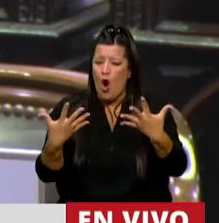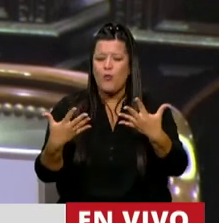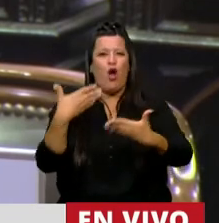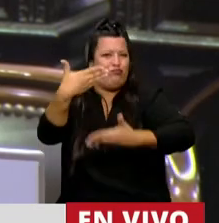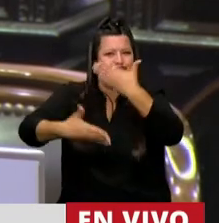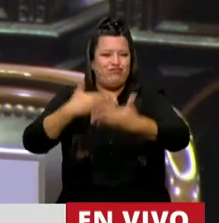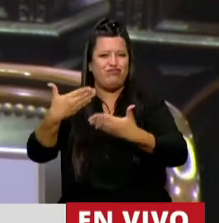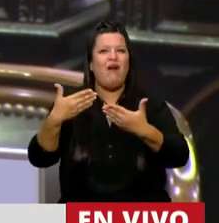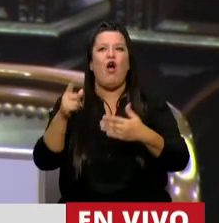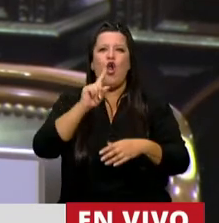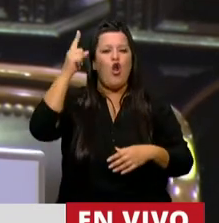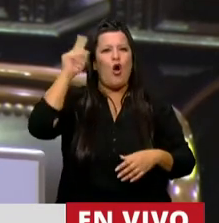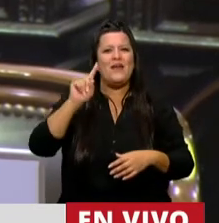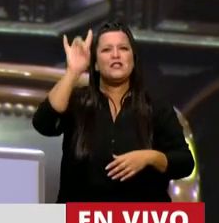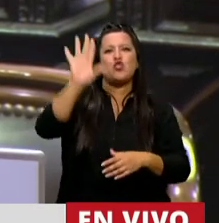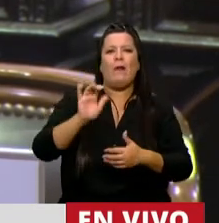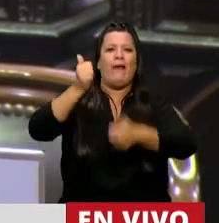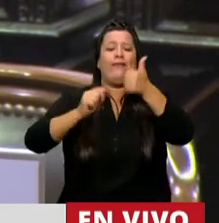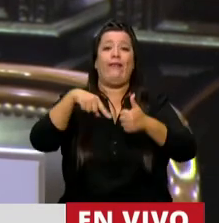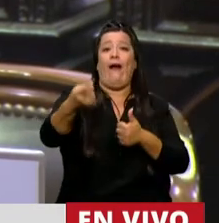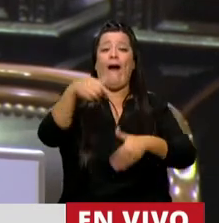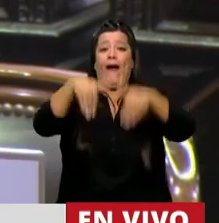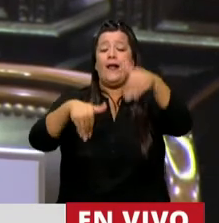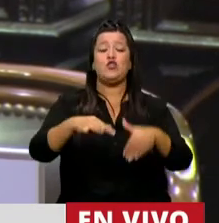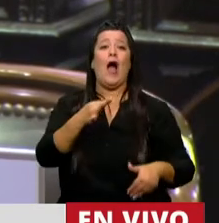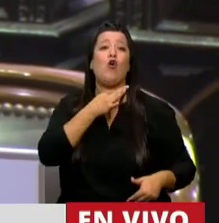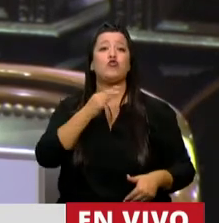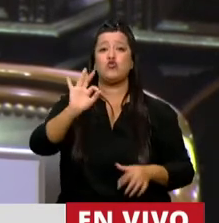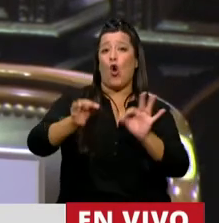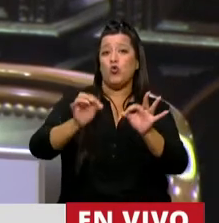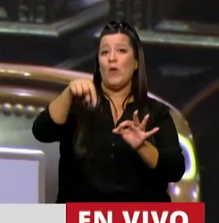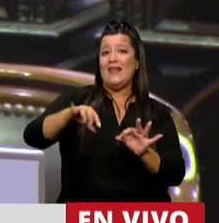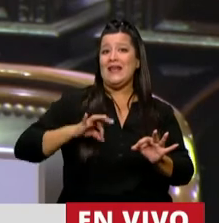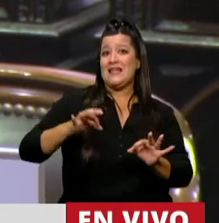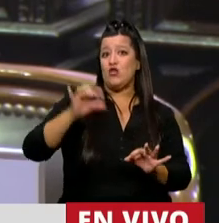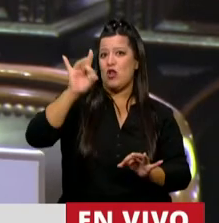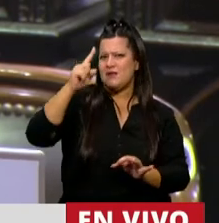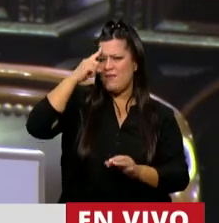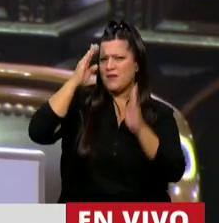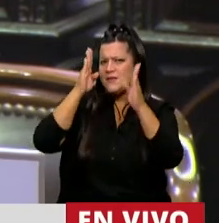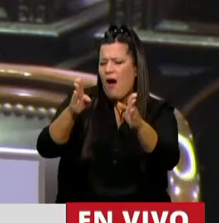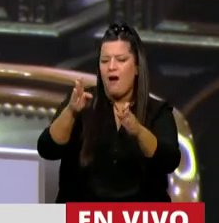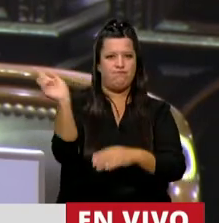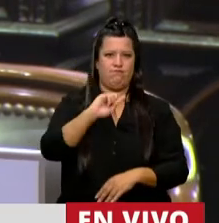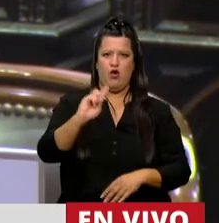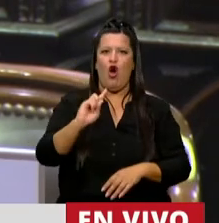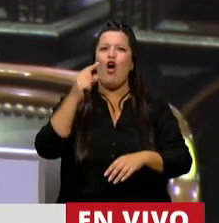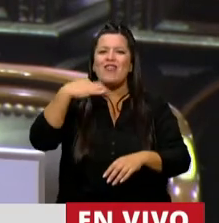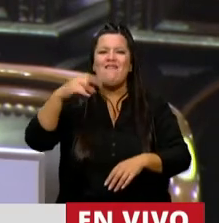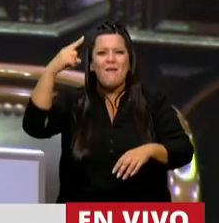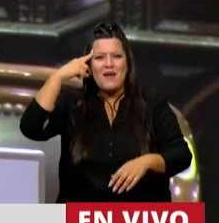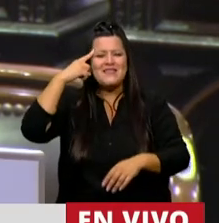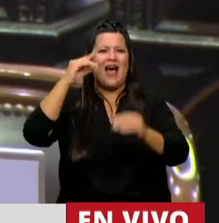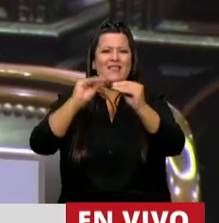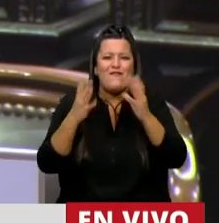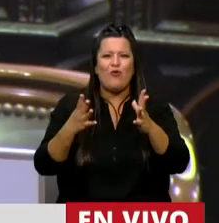que actuar, no pensando solo en la elección de agosto y de octubre de este año, sino pensando en las dificultades y en